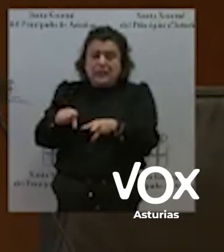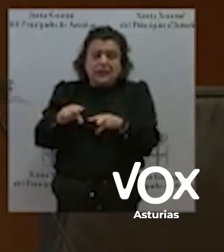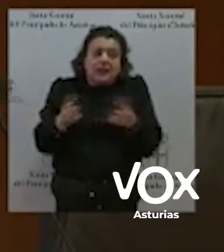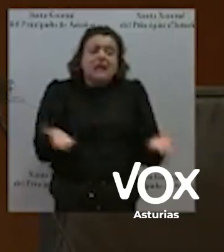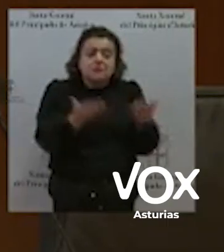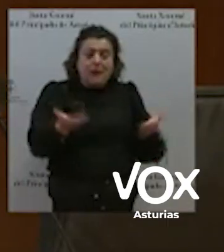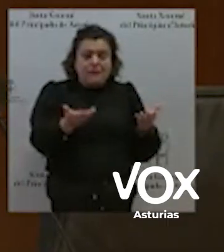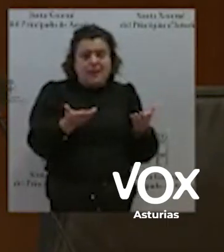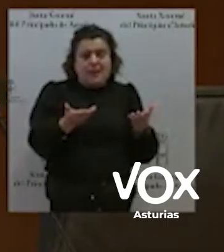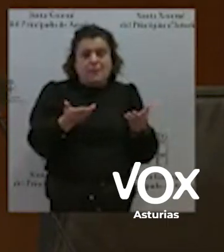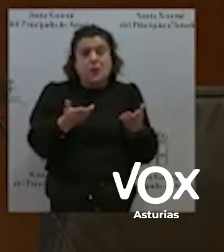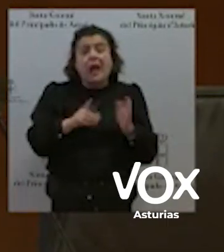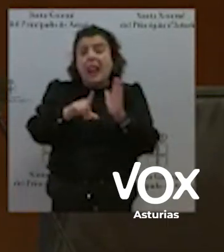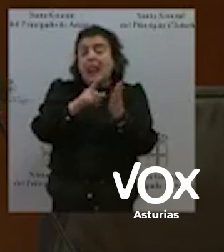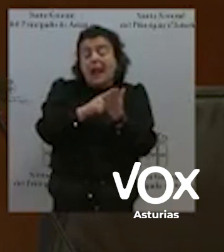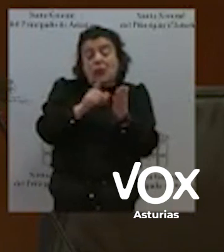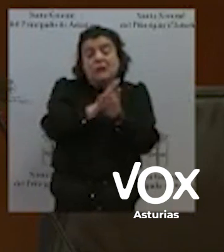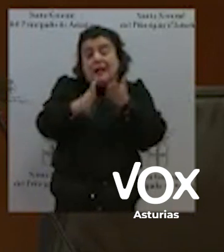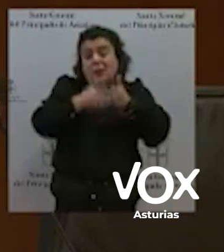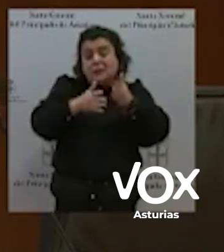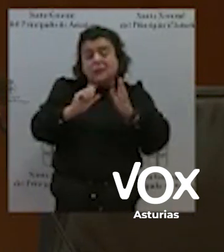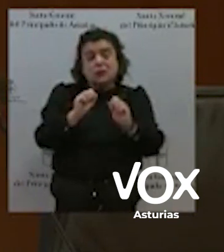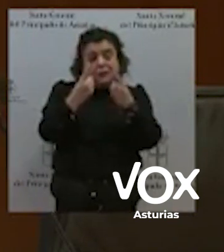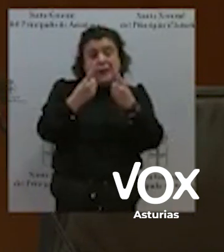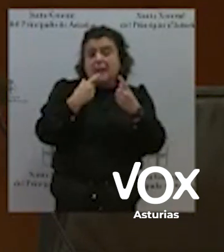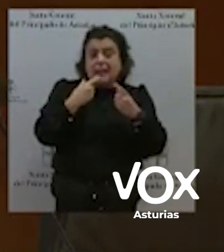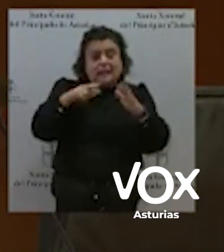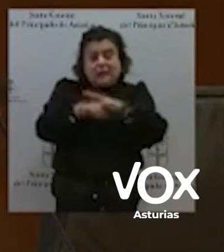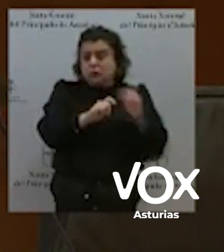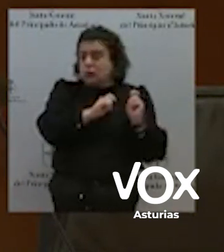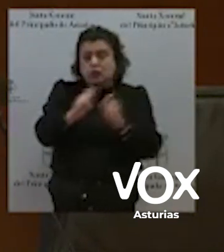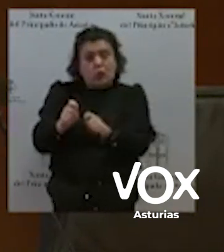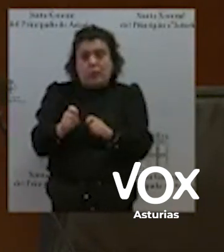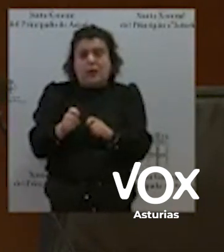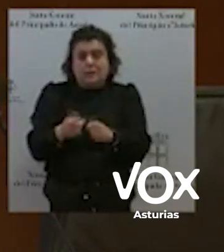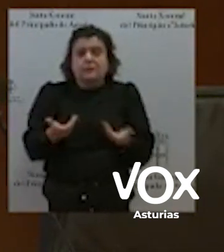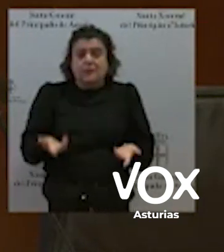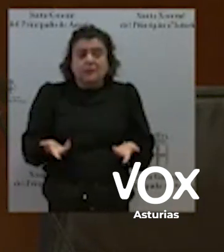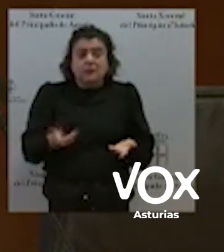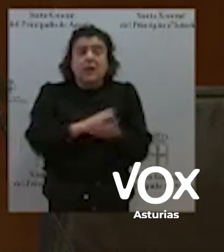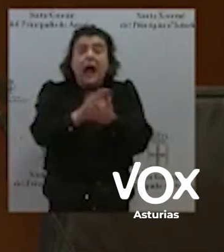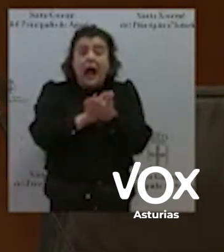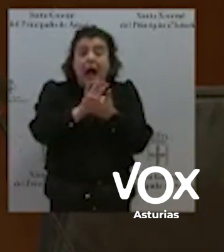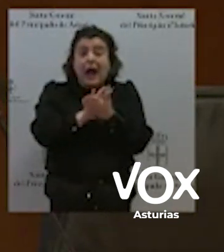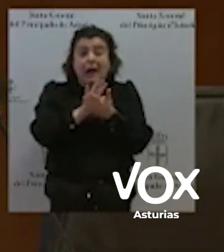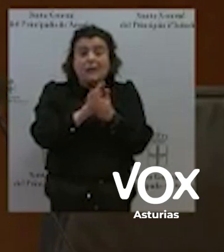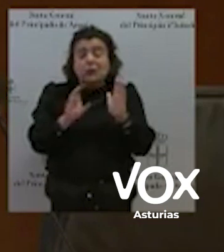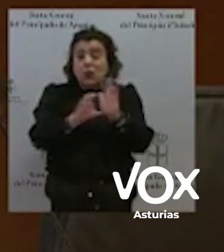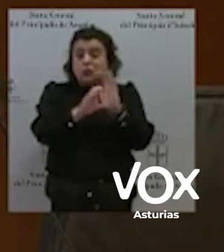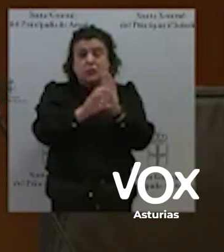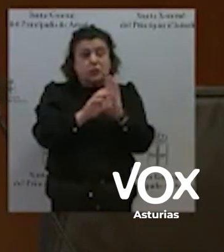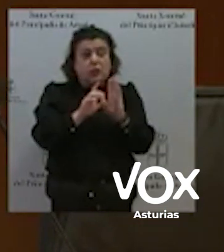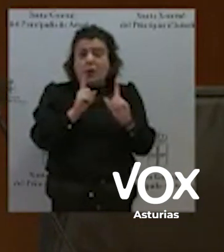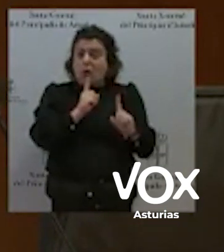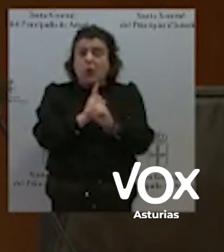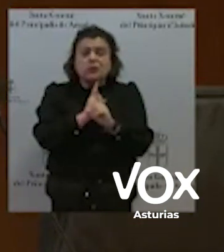Por cierto, hablando de anticonstitucionalistas, la verdad que parece mentira que esa afirmación venga del PSOE cuando le acaba de tumbar el Tribunal